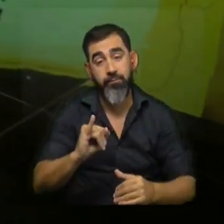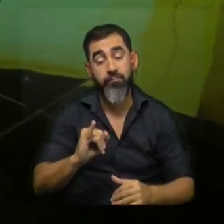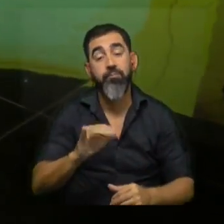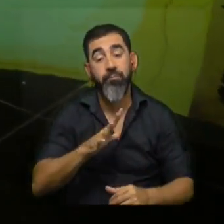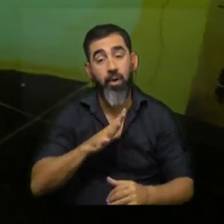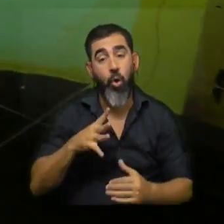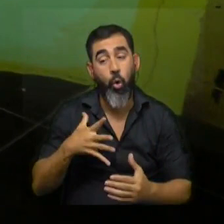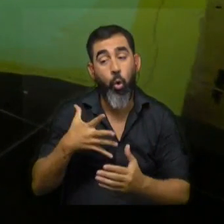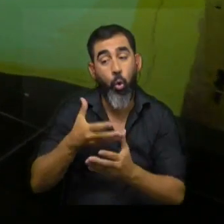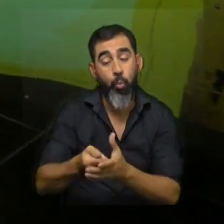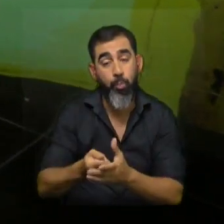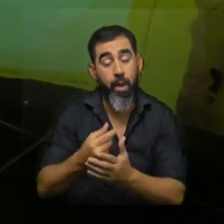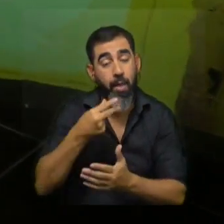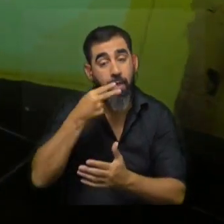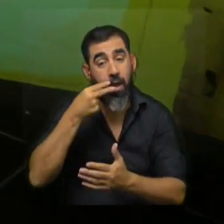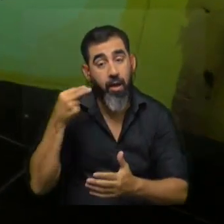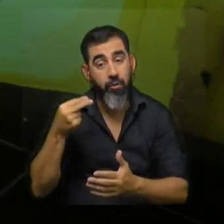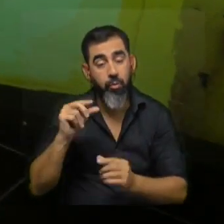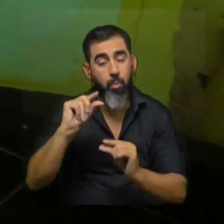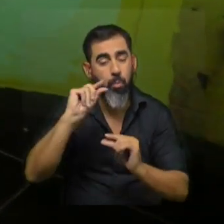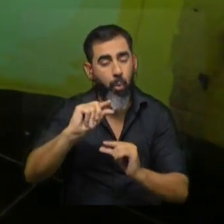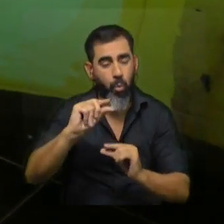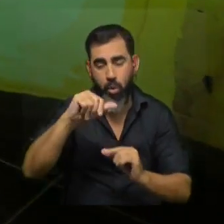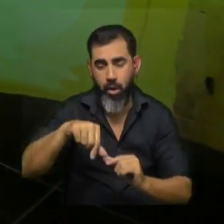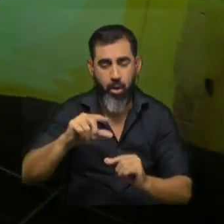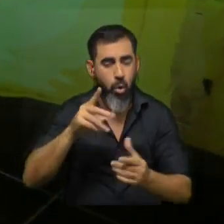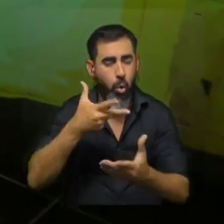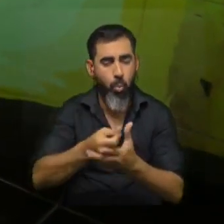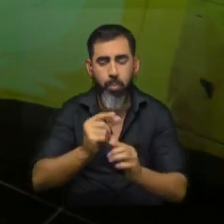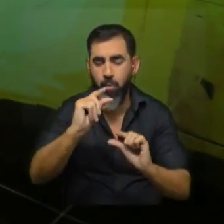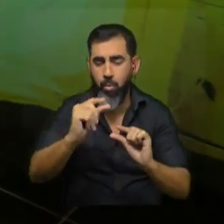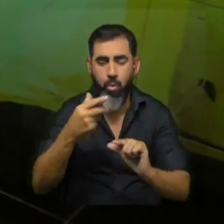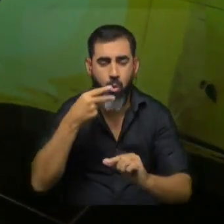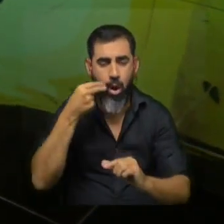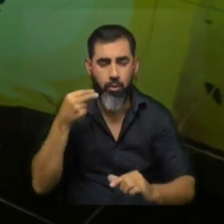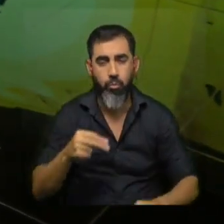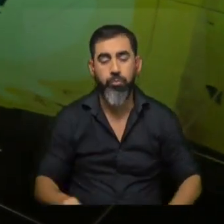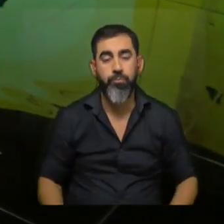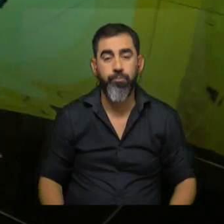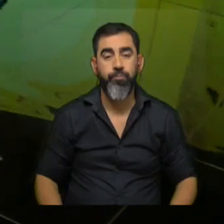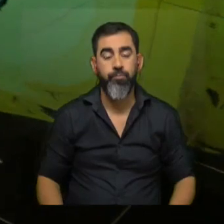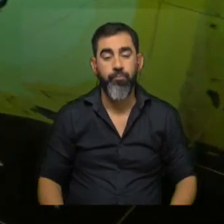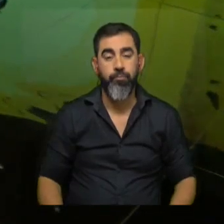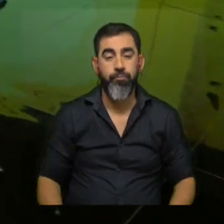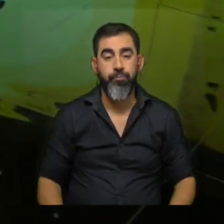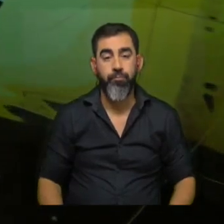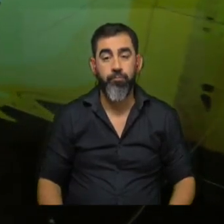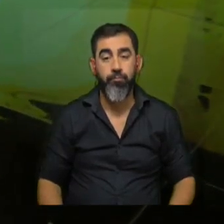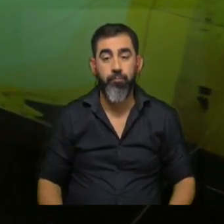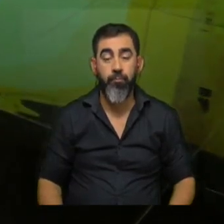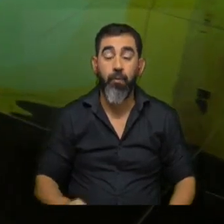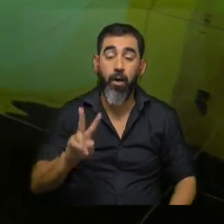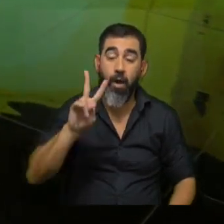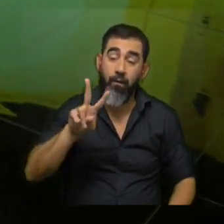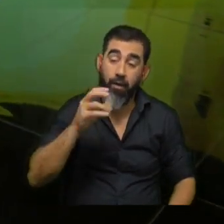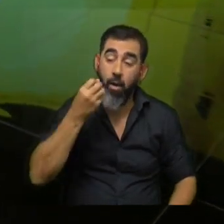de compra de gatos particularmente muy baja no se compran muchos gatos después veremos si eso es bueno o es malo sí